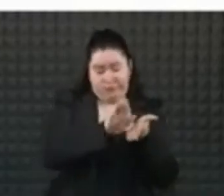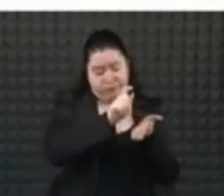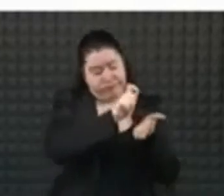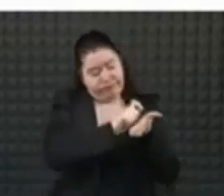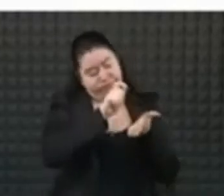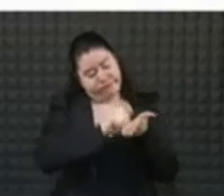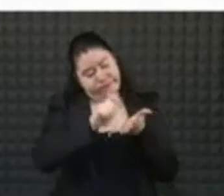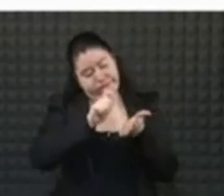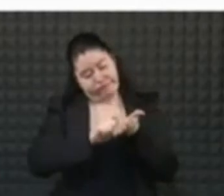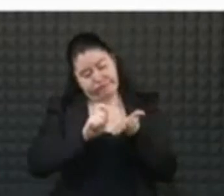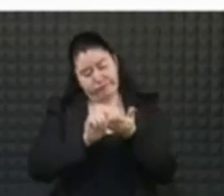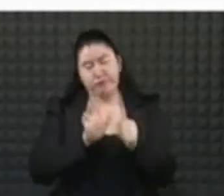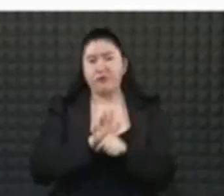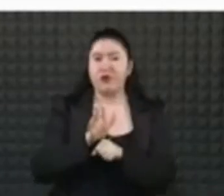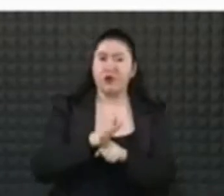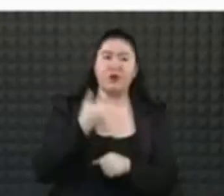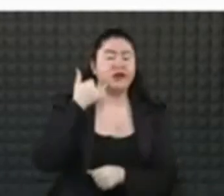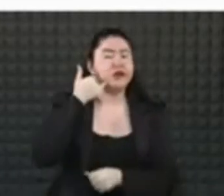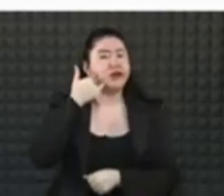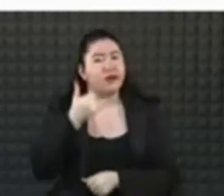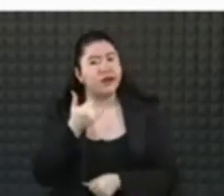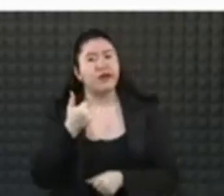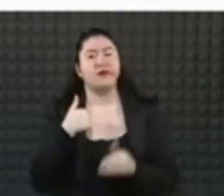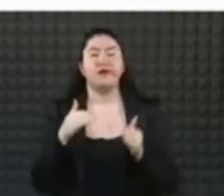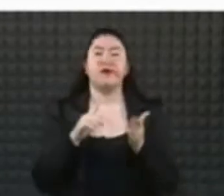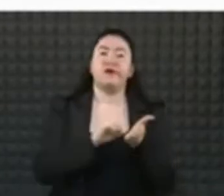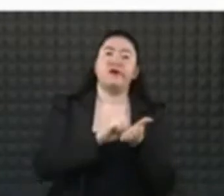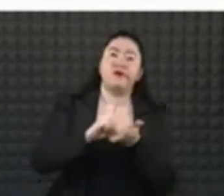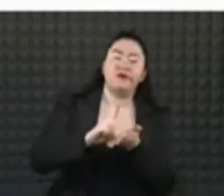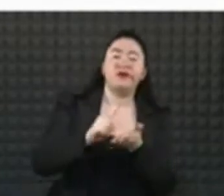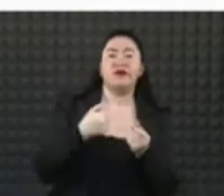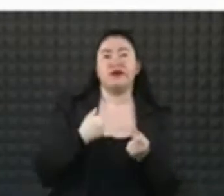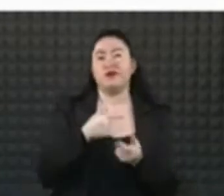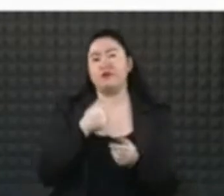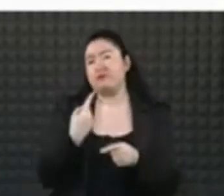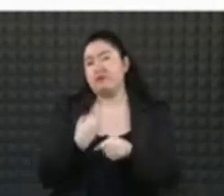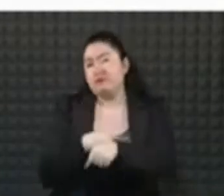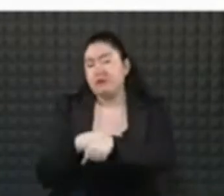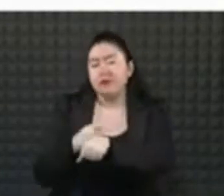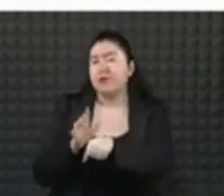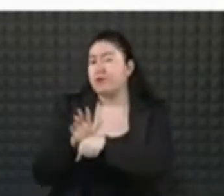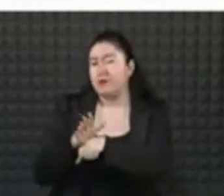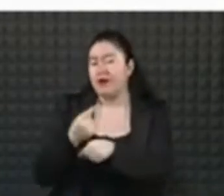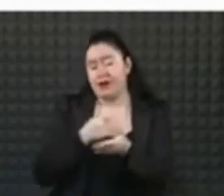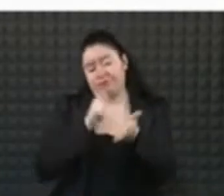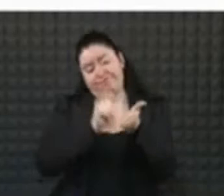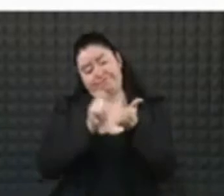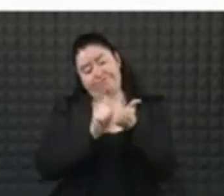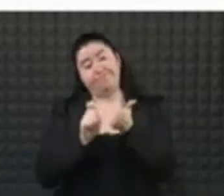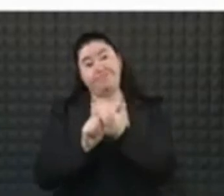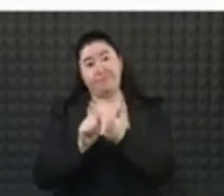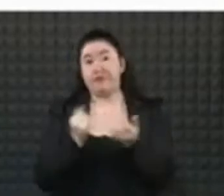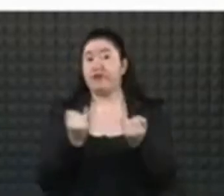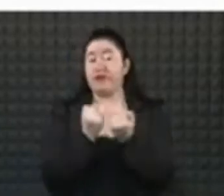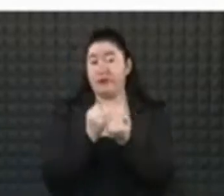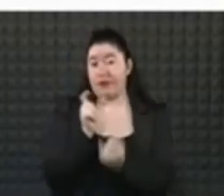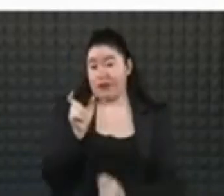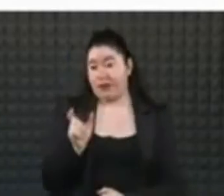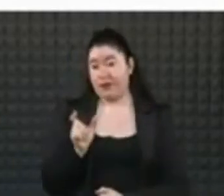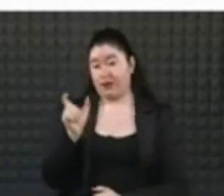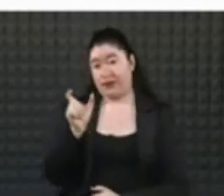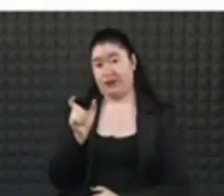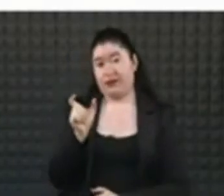como son teléfono, domicilio, estudiar los padecimientos y acudir con nuestro expediente de vacunación y nuestra identificación a la